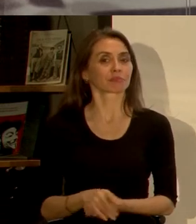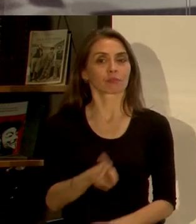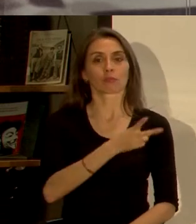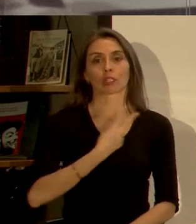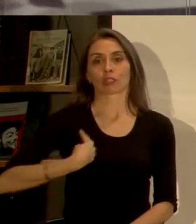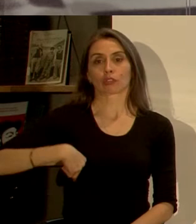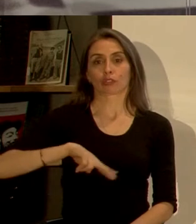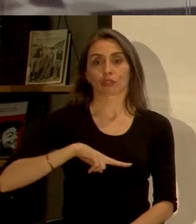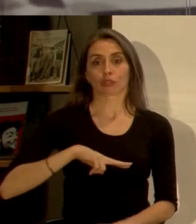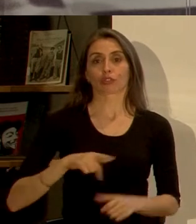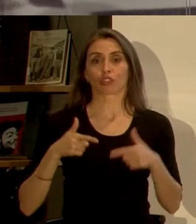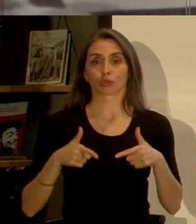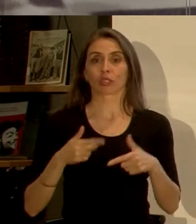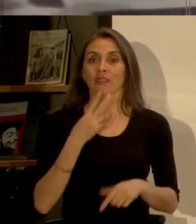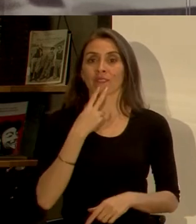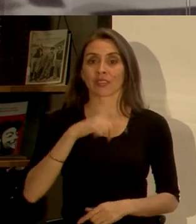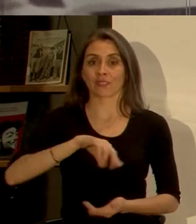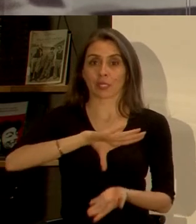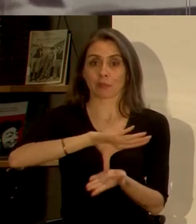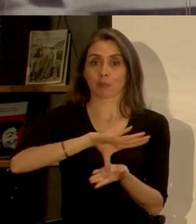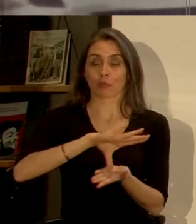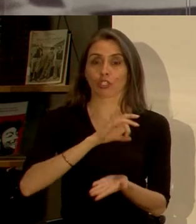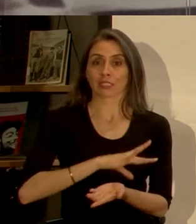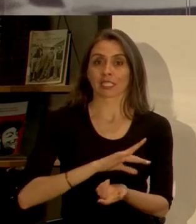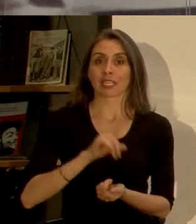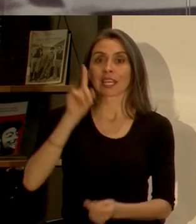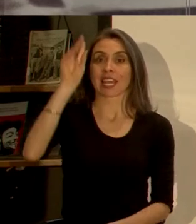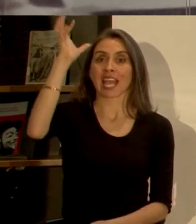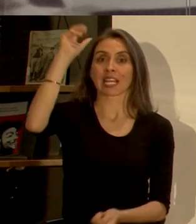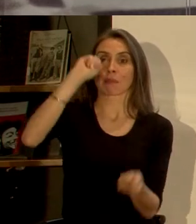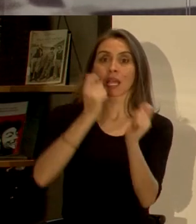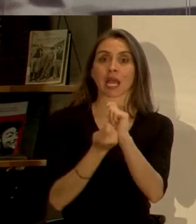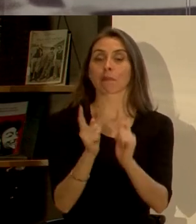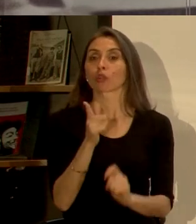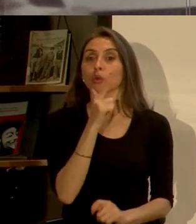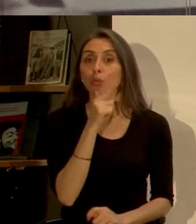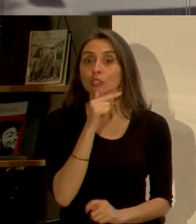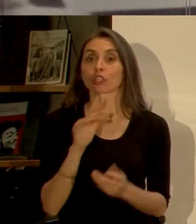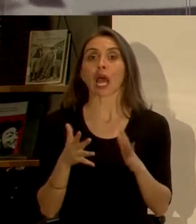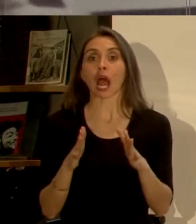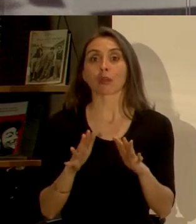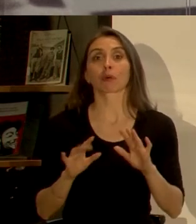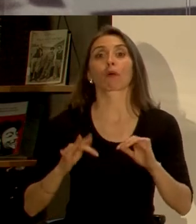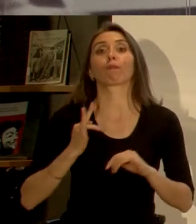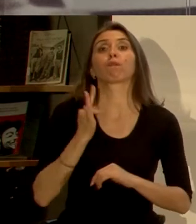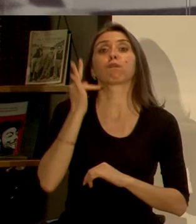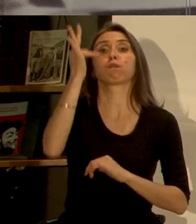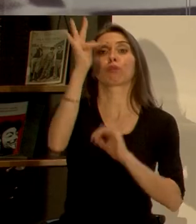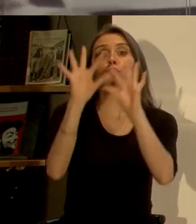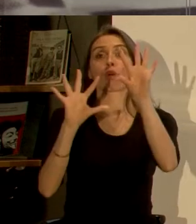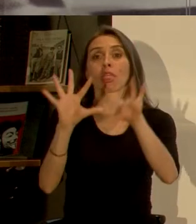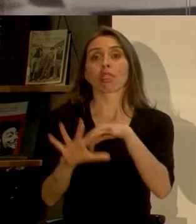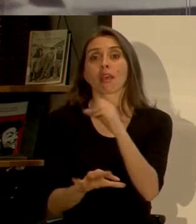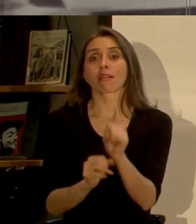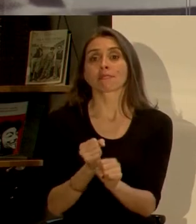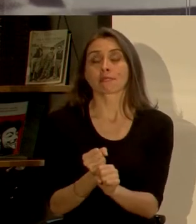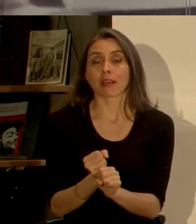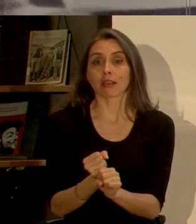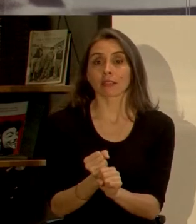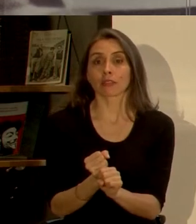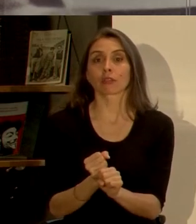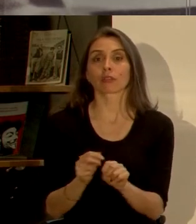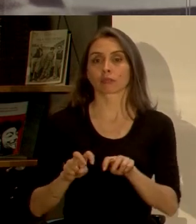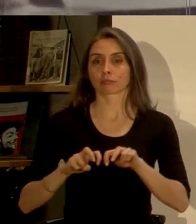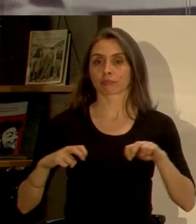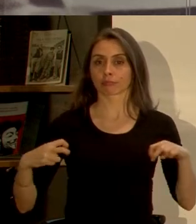Nosotros tenemos la suerte de vivir en un país donde el cambio climático no se cuestiona, pero probablemente en 10 años más podríamos tener sentados